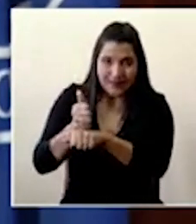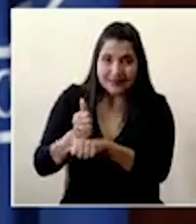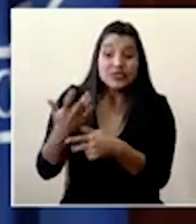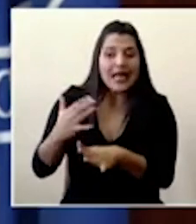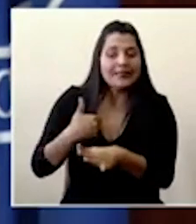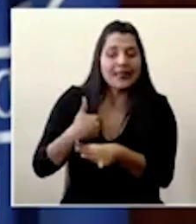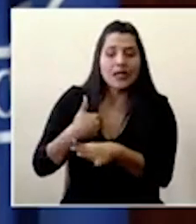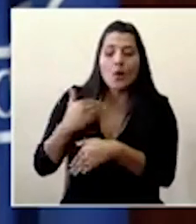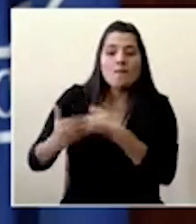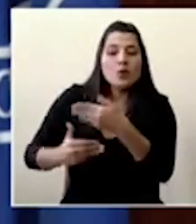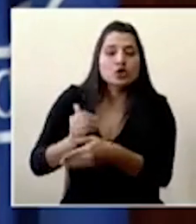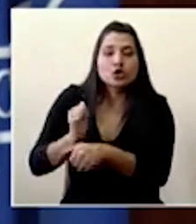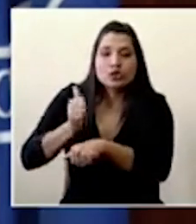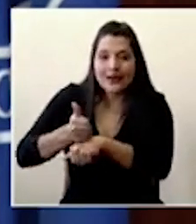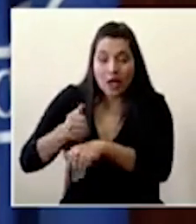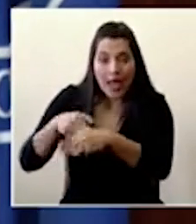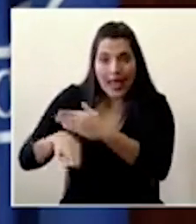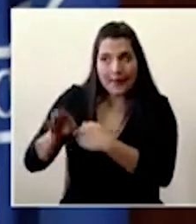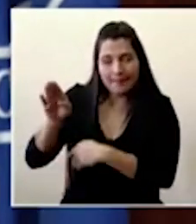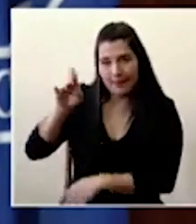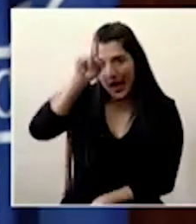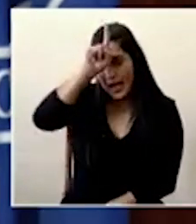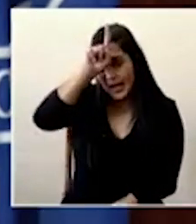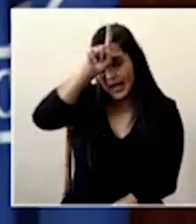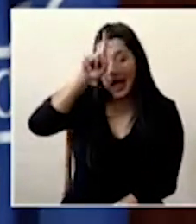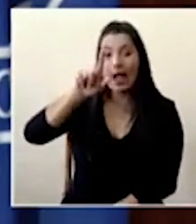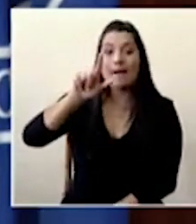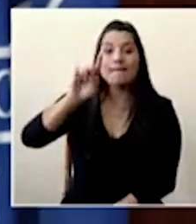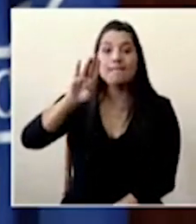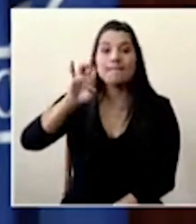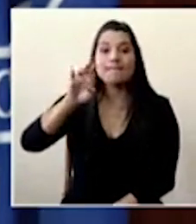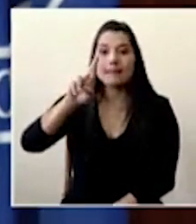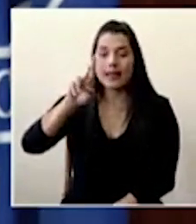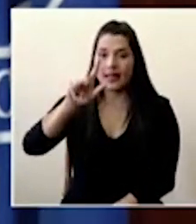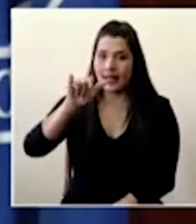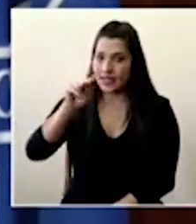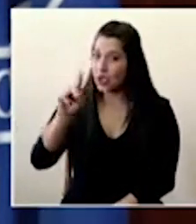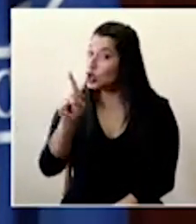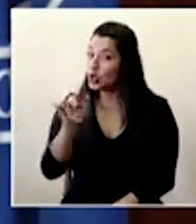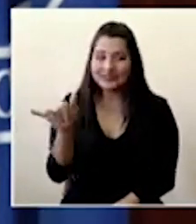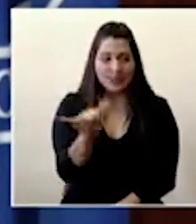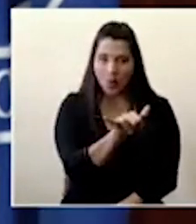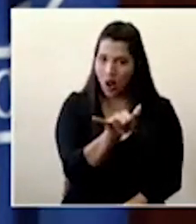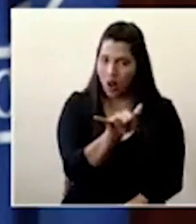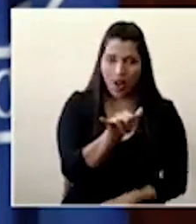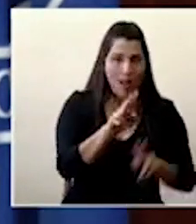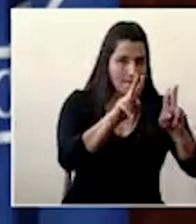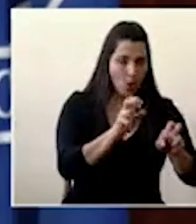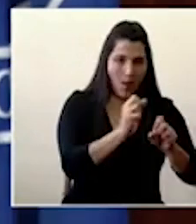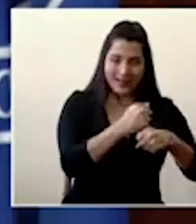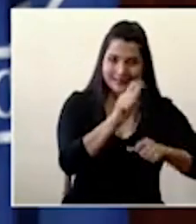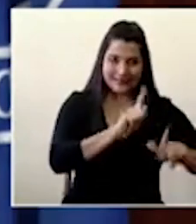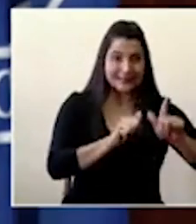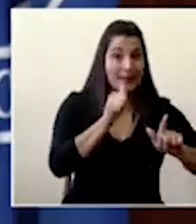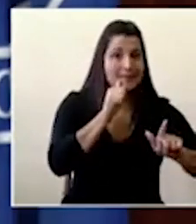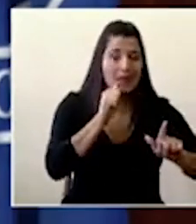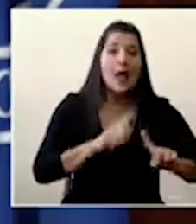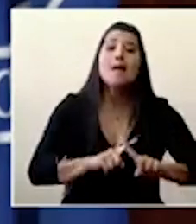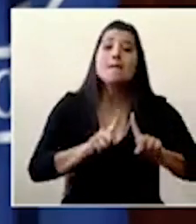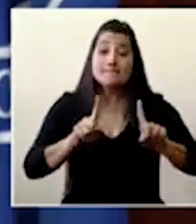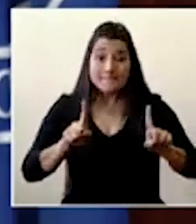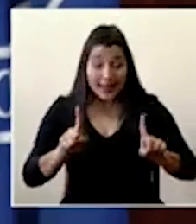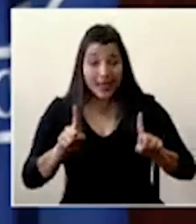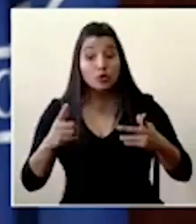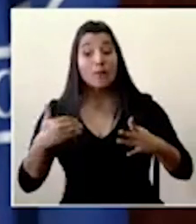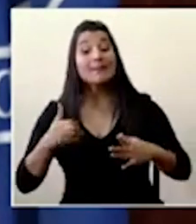hecho análisis que cumple con lo que yo he indicado anteriormente, parámetros de calidad en cuanto a la sensibilidad y especificidad de la prueba,